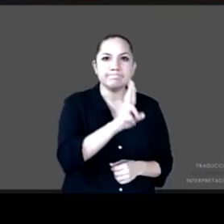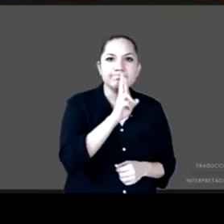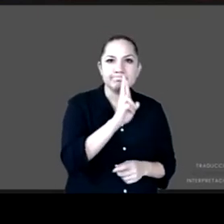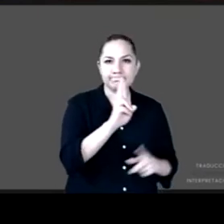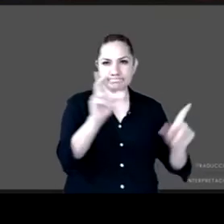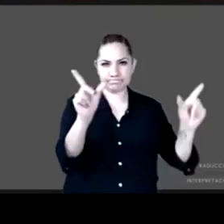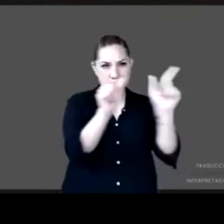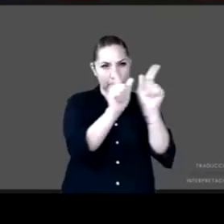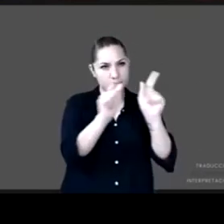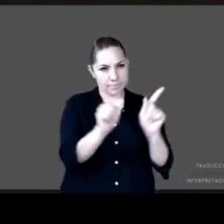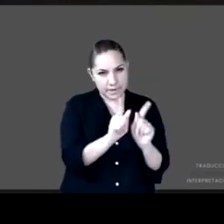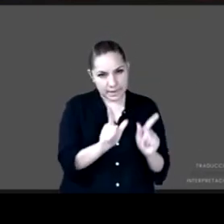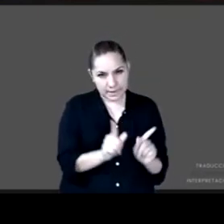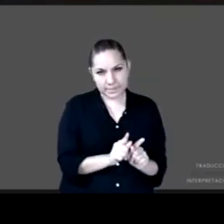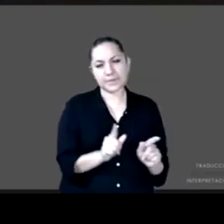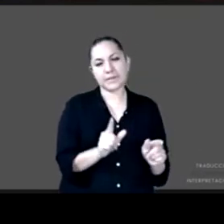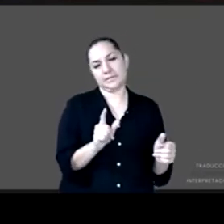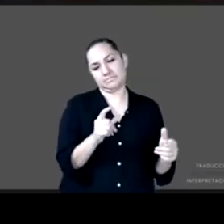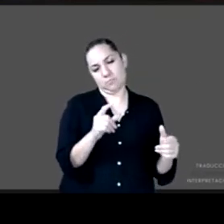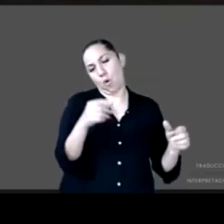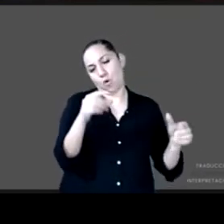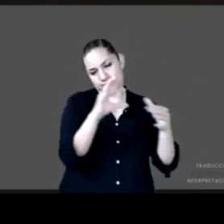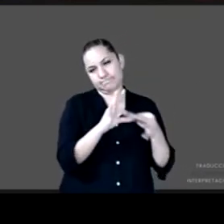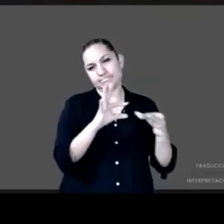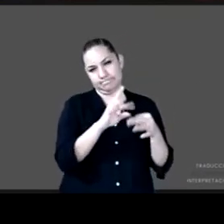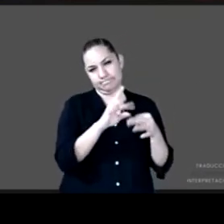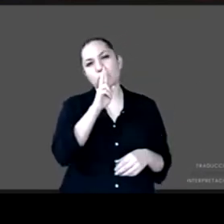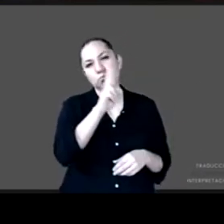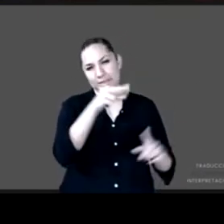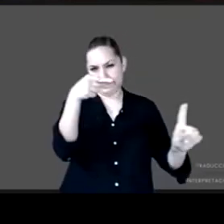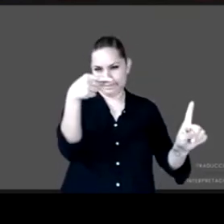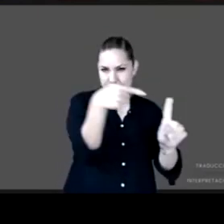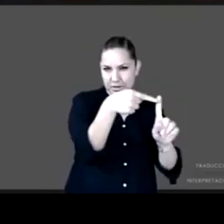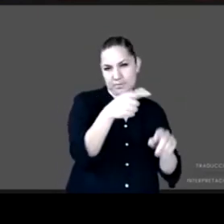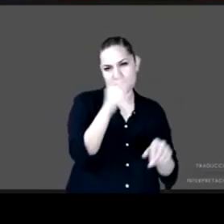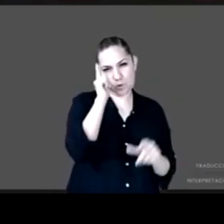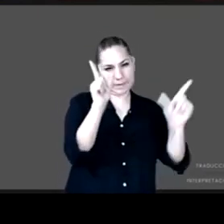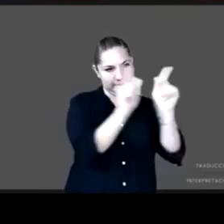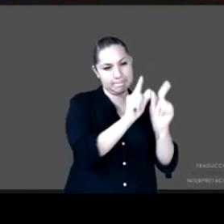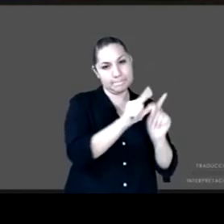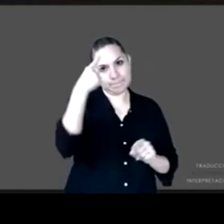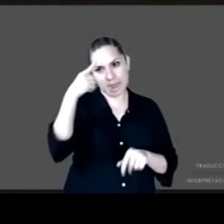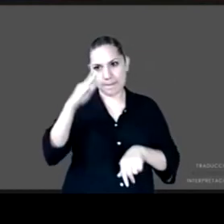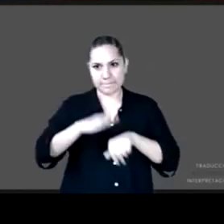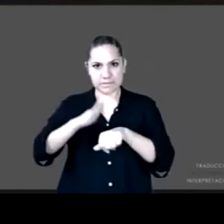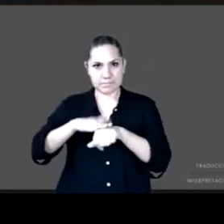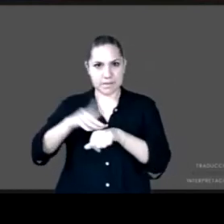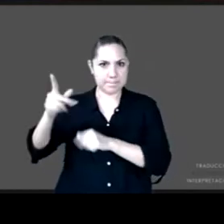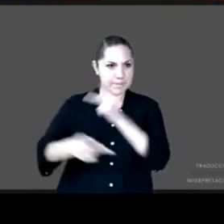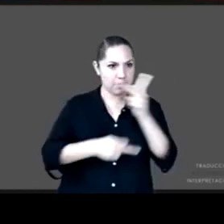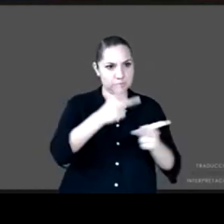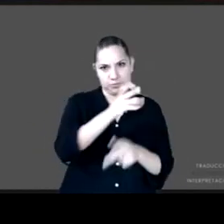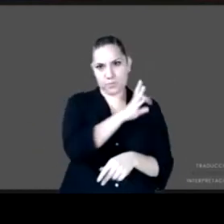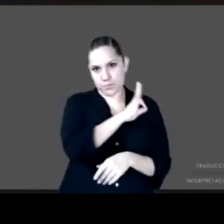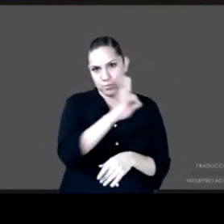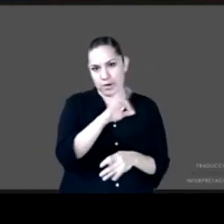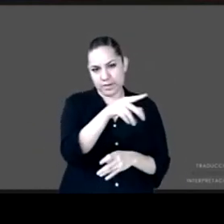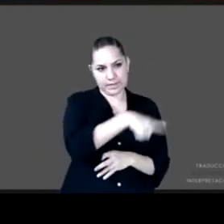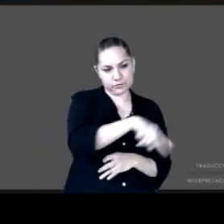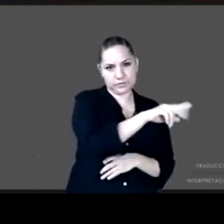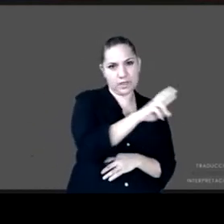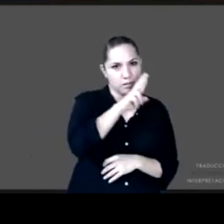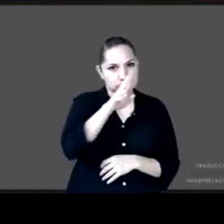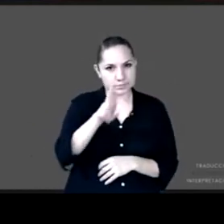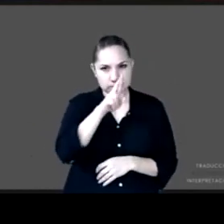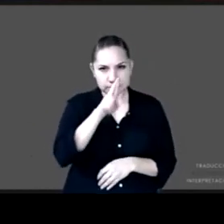puntuales informadas pero breves para que podamos pues incluir el mayor número de preguntas entonces les voy a estar entregando después